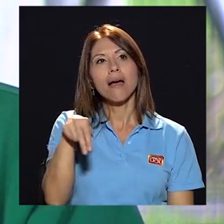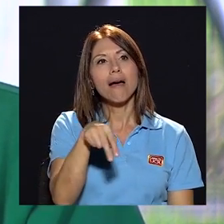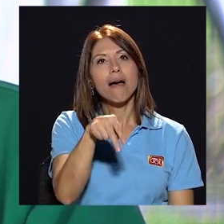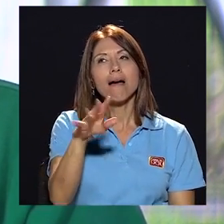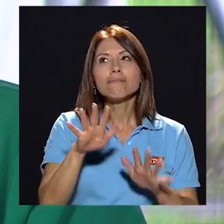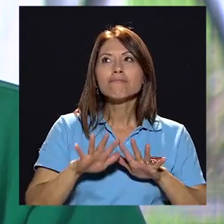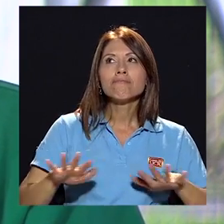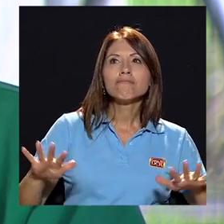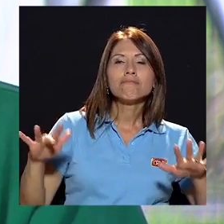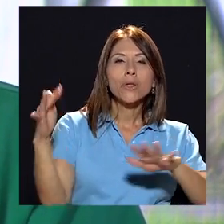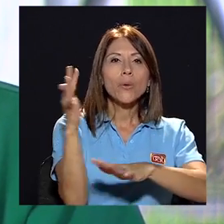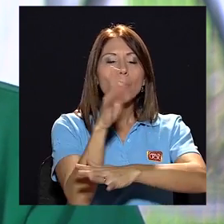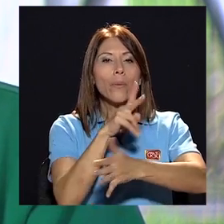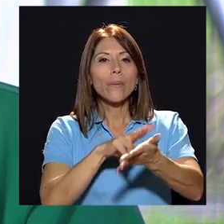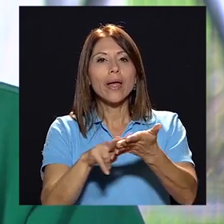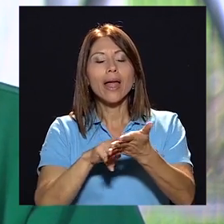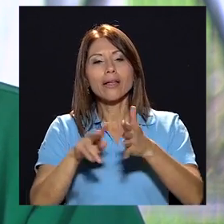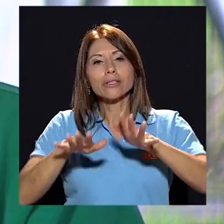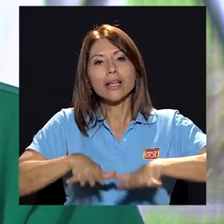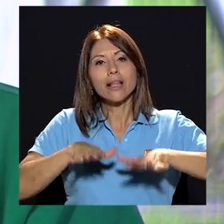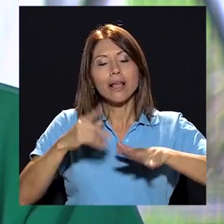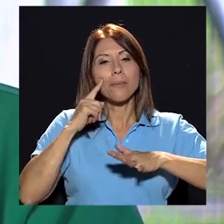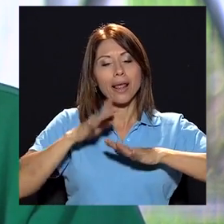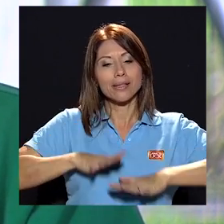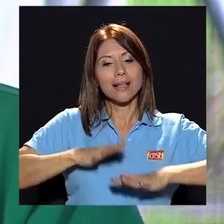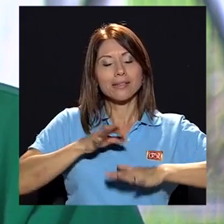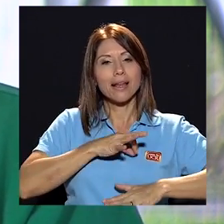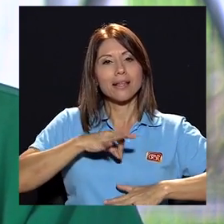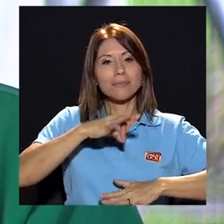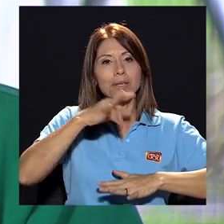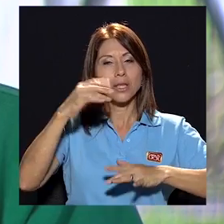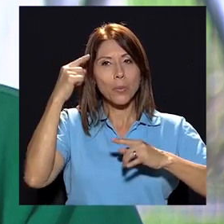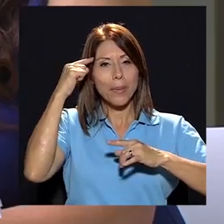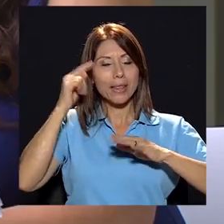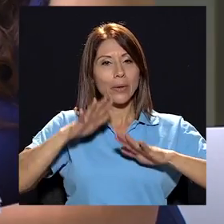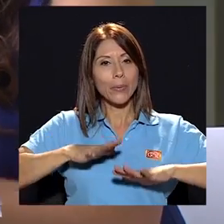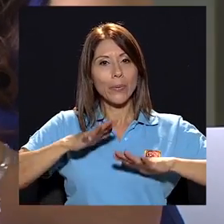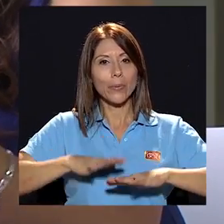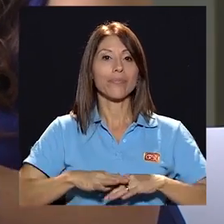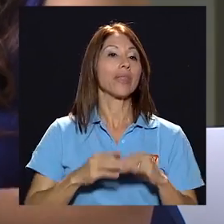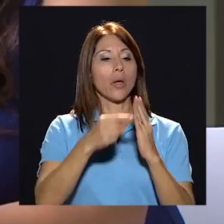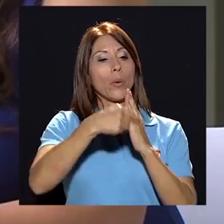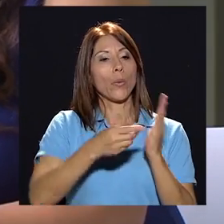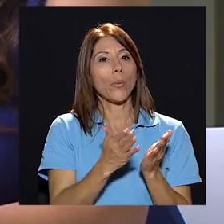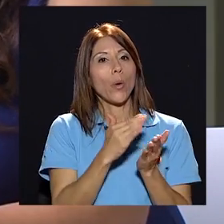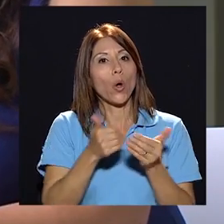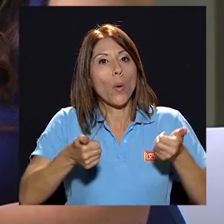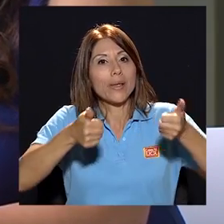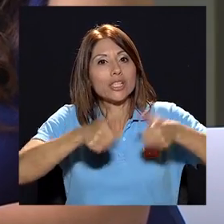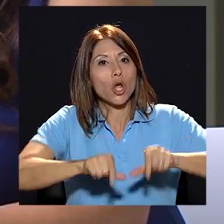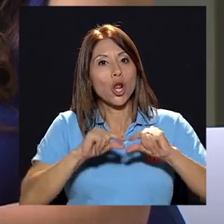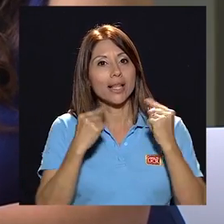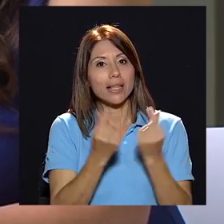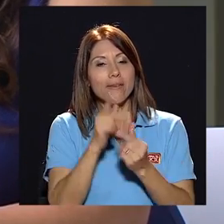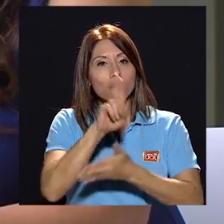serenidad, que es importante para descansar el espíritu y serenar la mente. Según la Convención Colectiva, la Universidad de Costa Rica cuenta